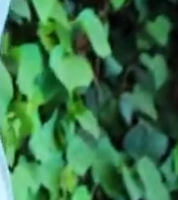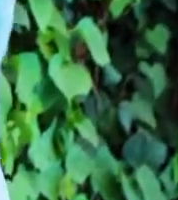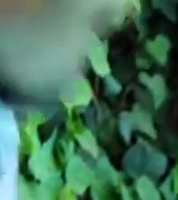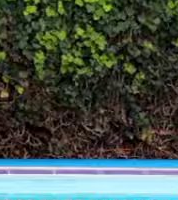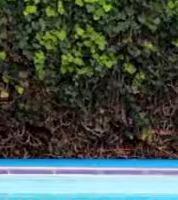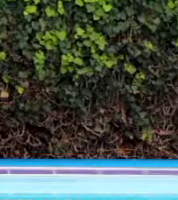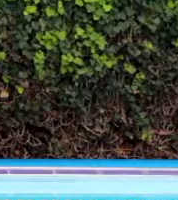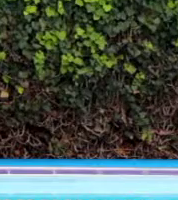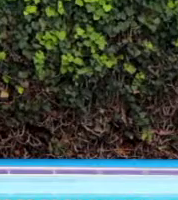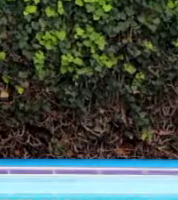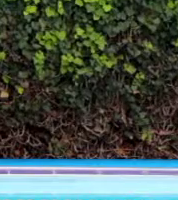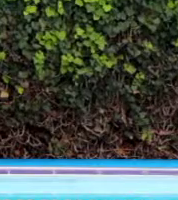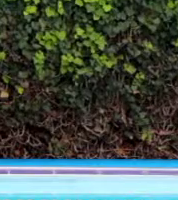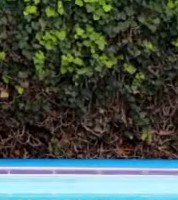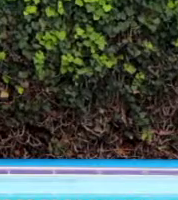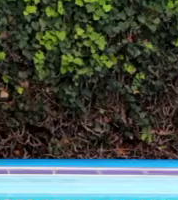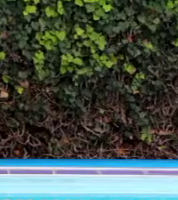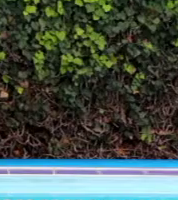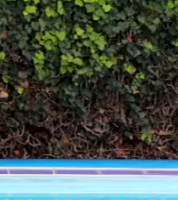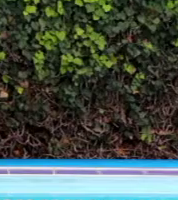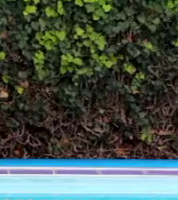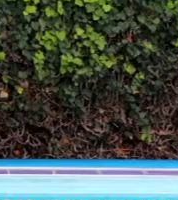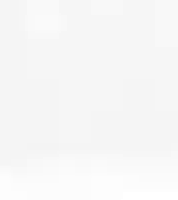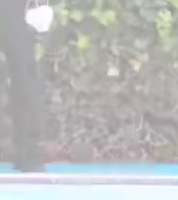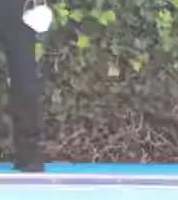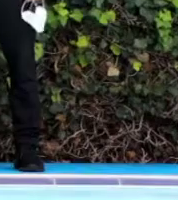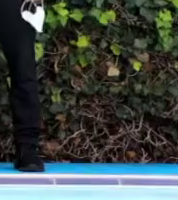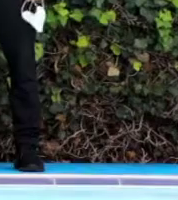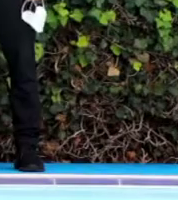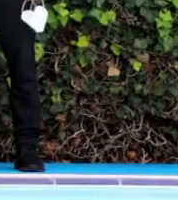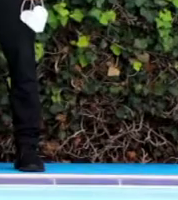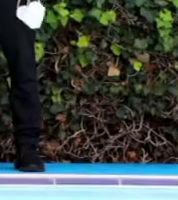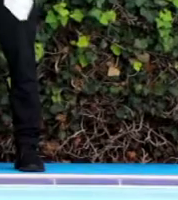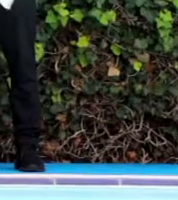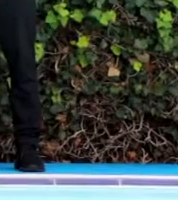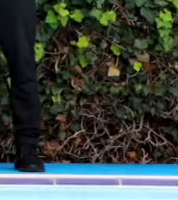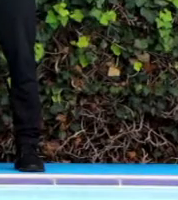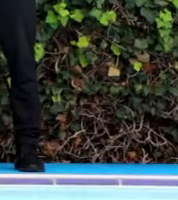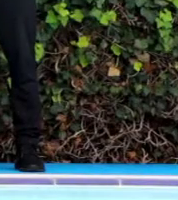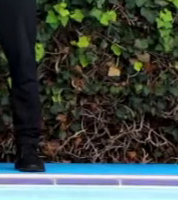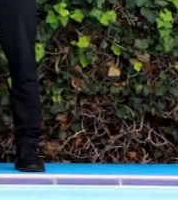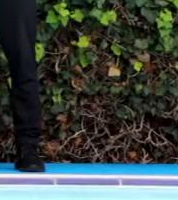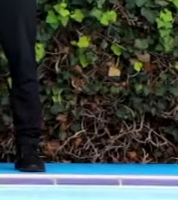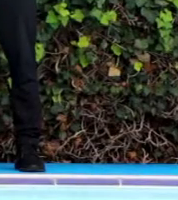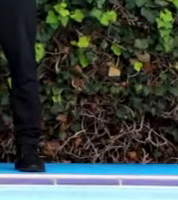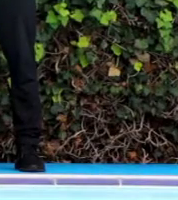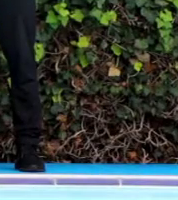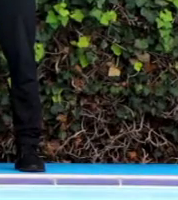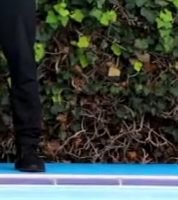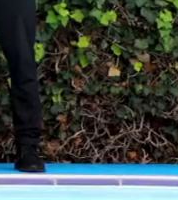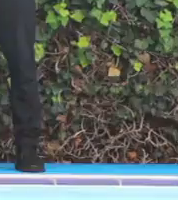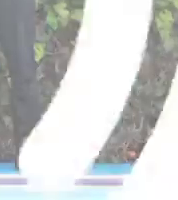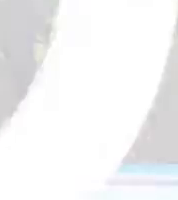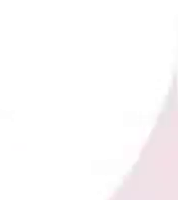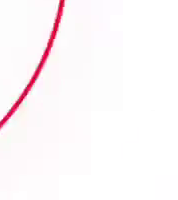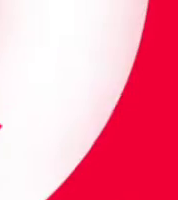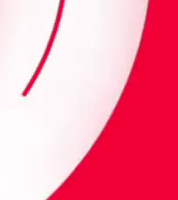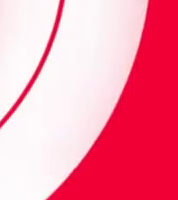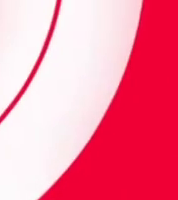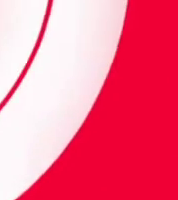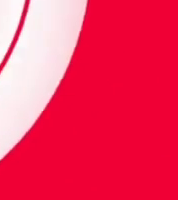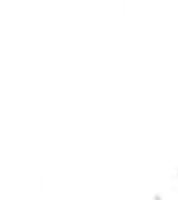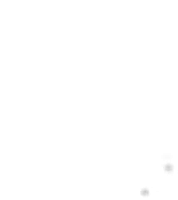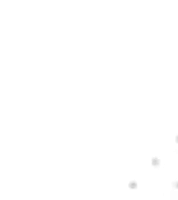Una más, una más. Recuerda, al terminar la activación, no olvides la protección.